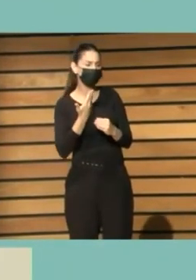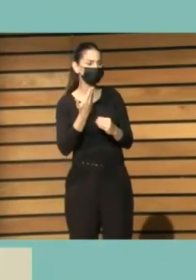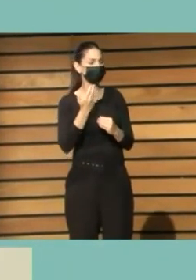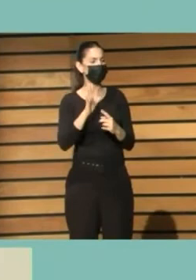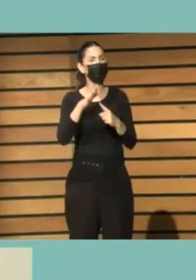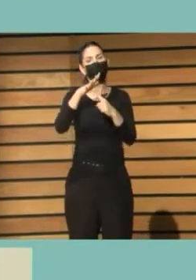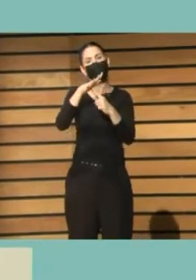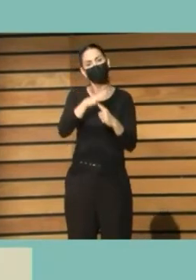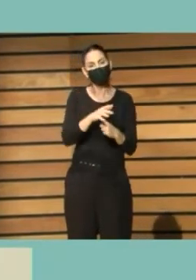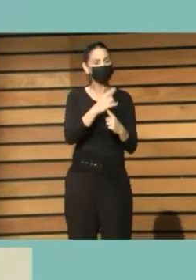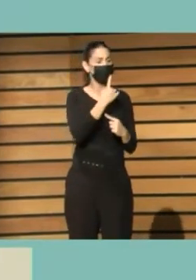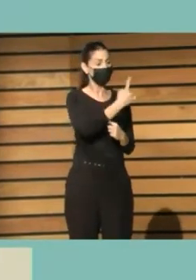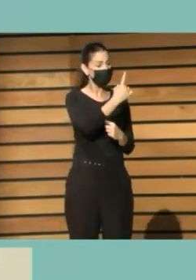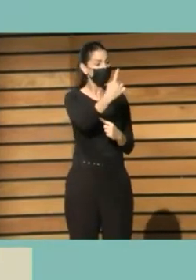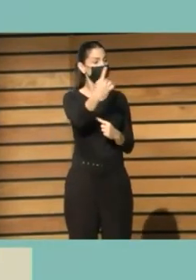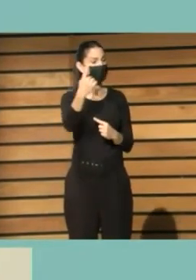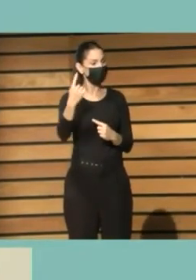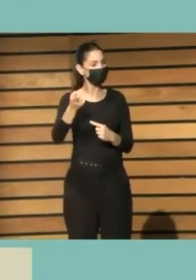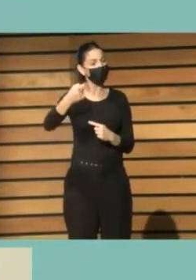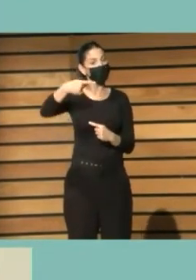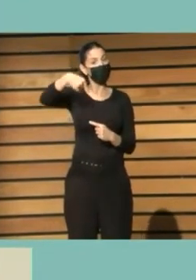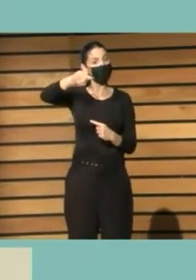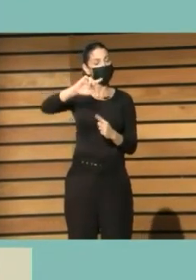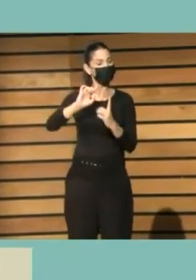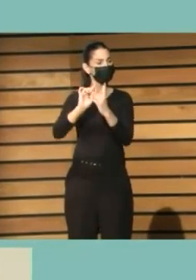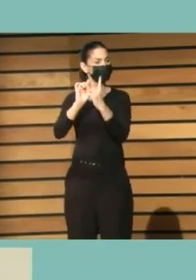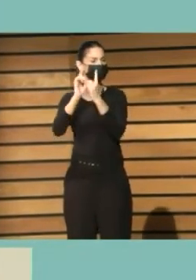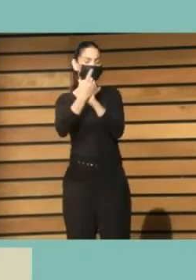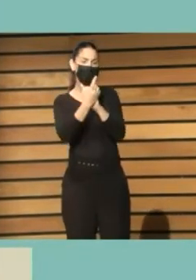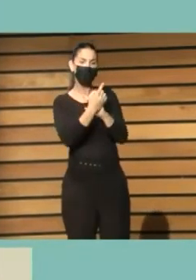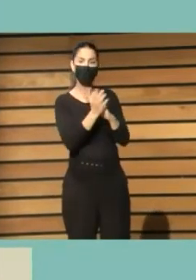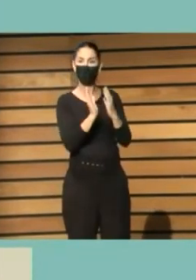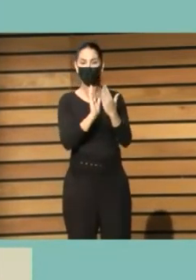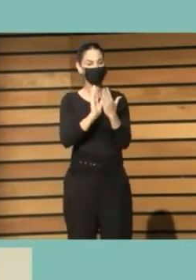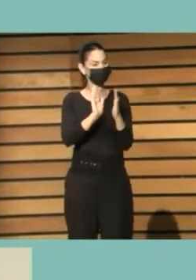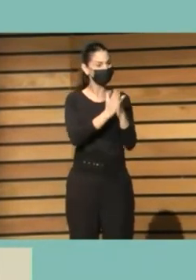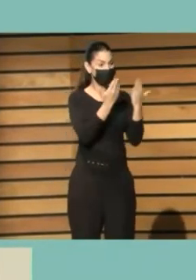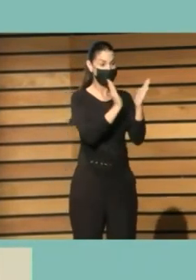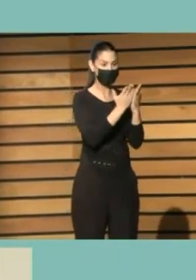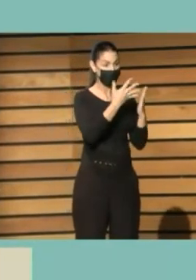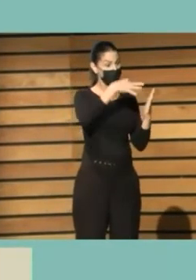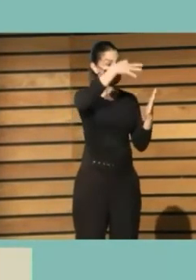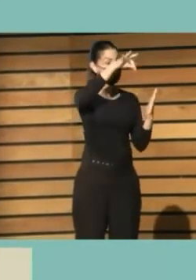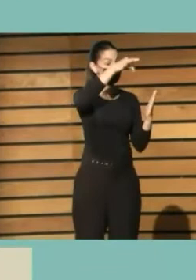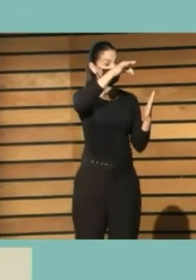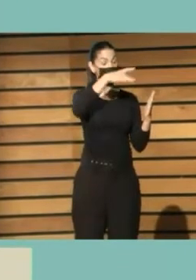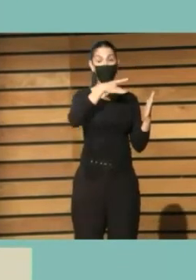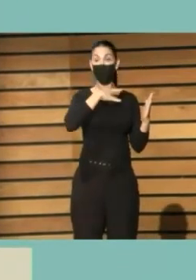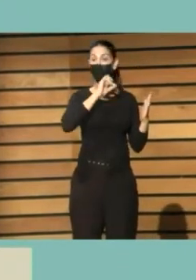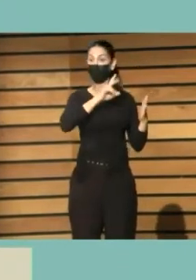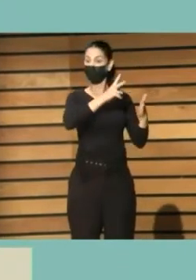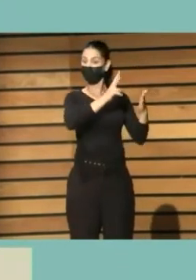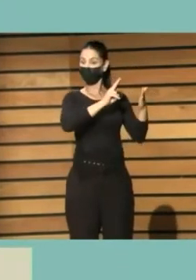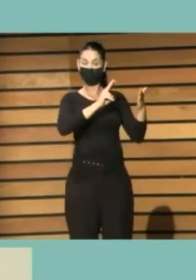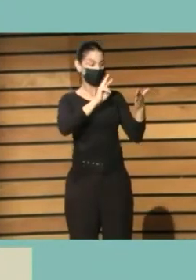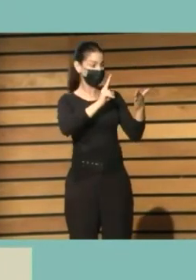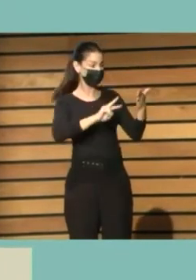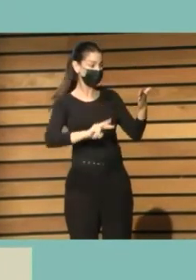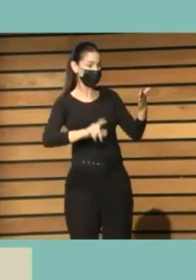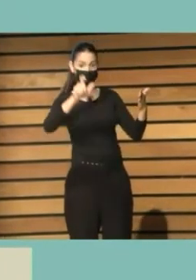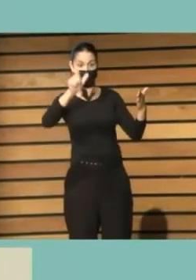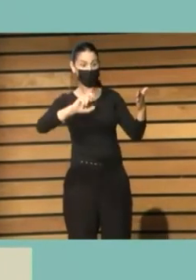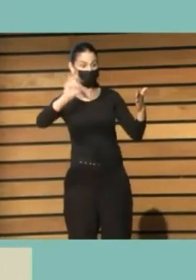cada persona se convierte de esta manera en un libro único que puede ser leído por lectores por otras